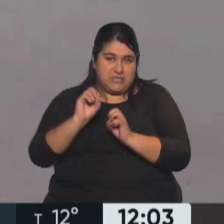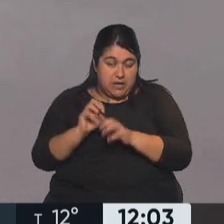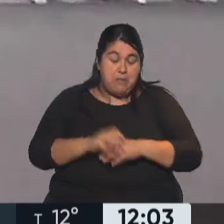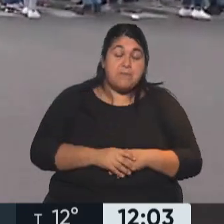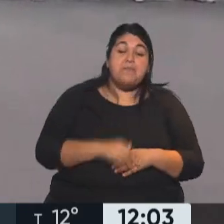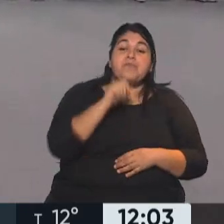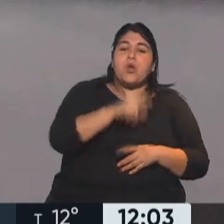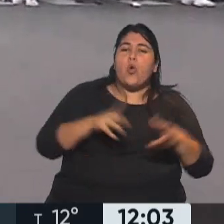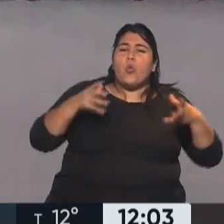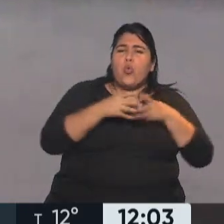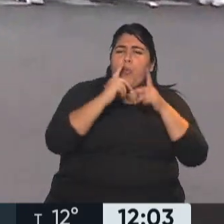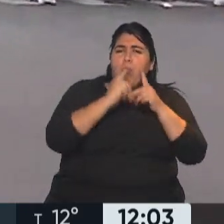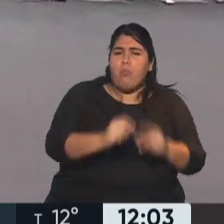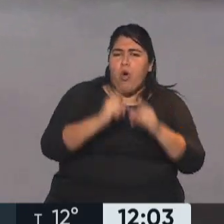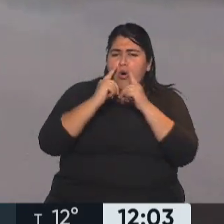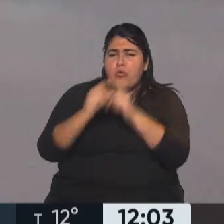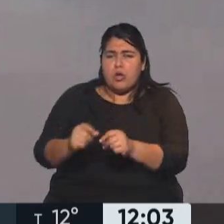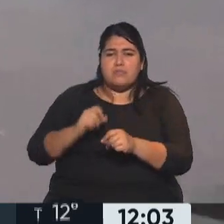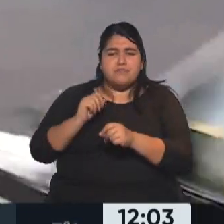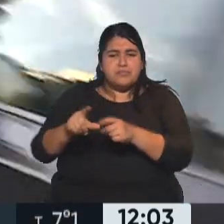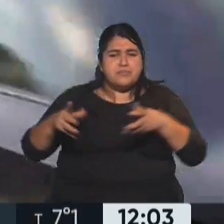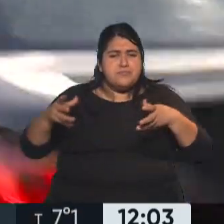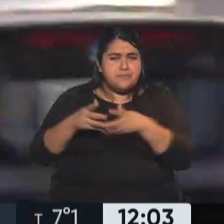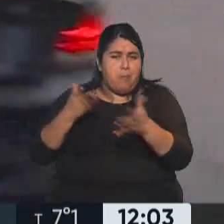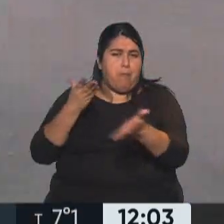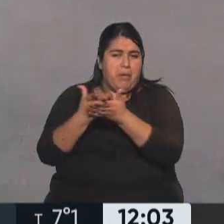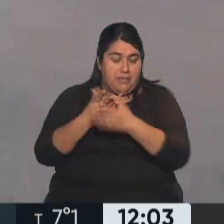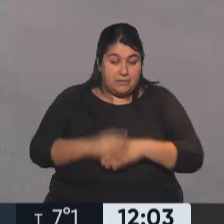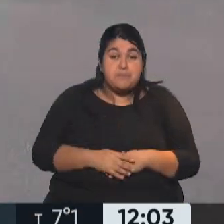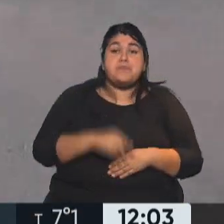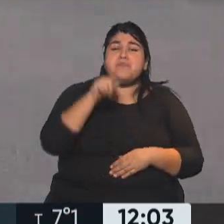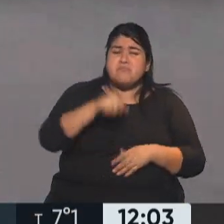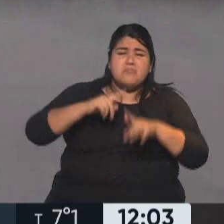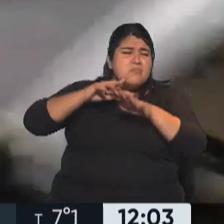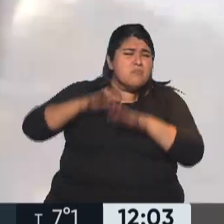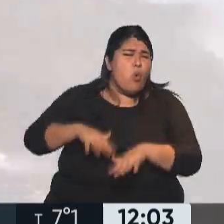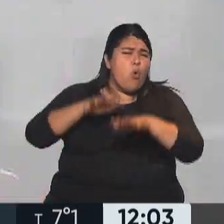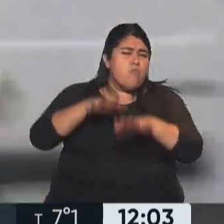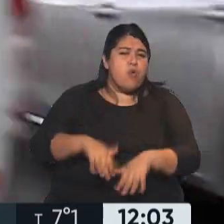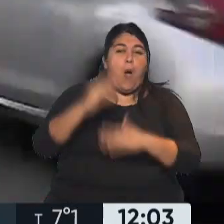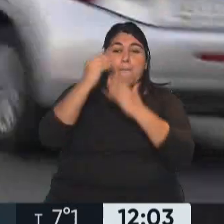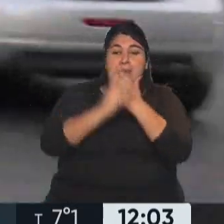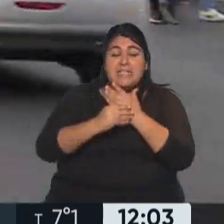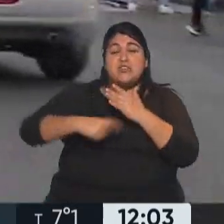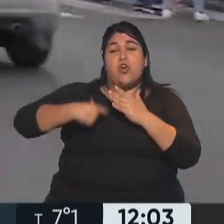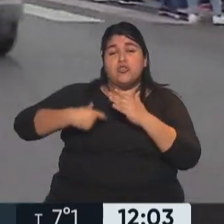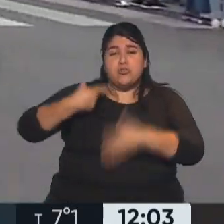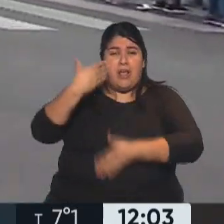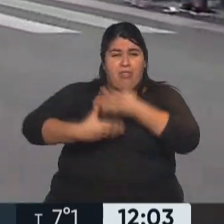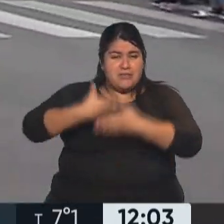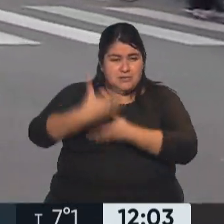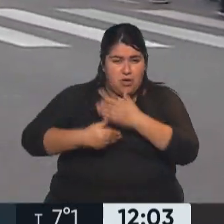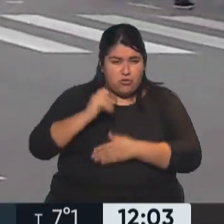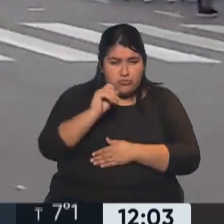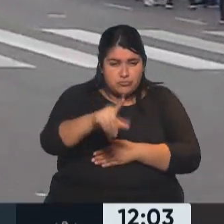jornada distintos puntos que hacen a su sector. Van a marchar primeramente frente a este Ministerio de Desarrollo Social,